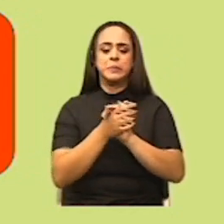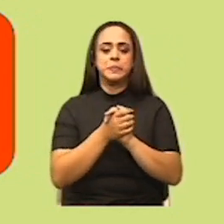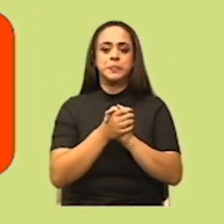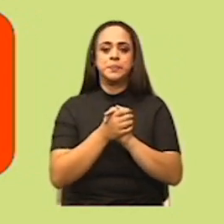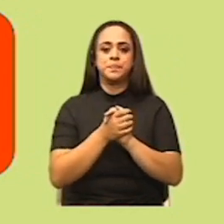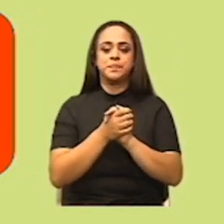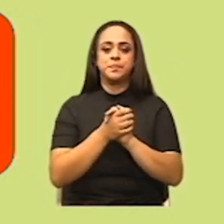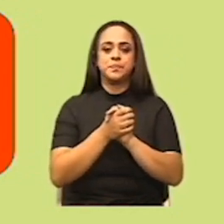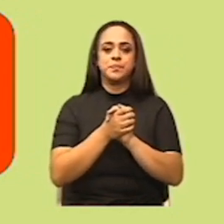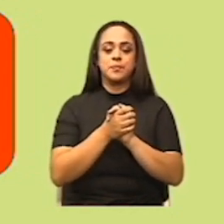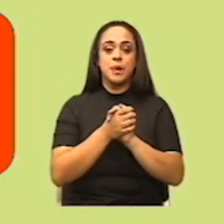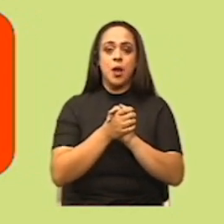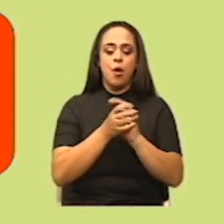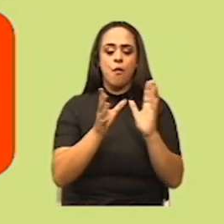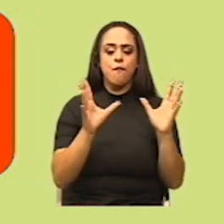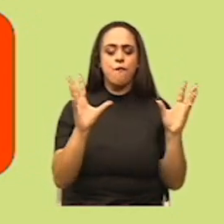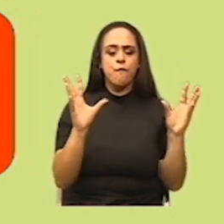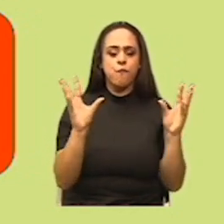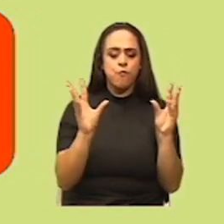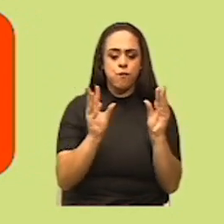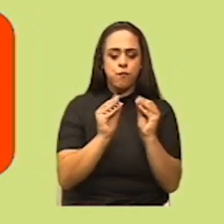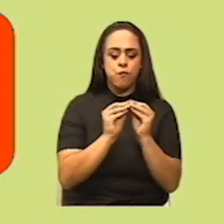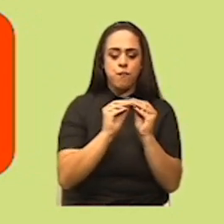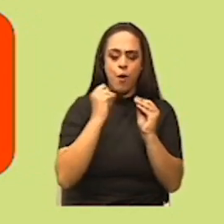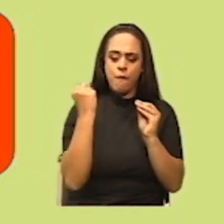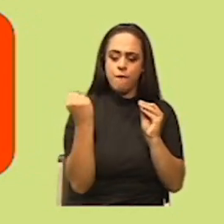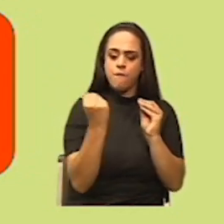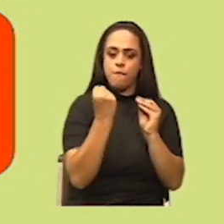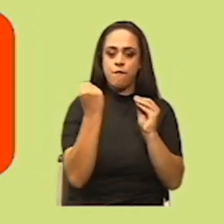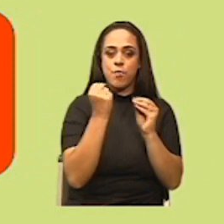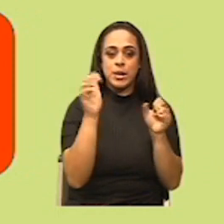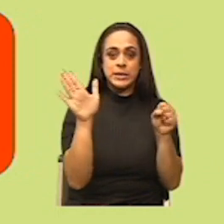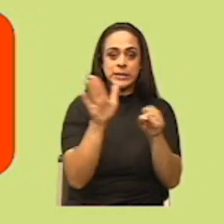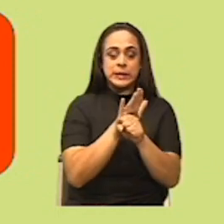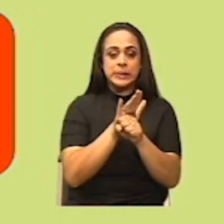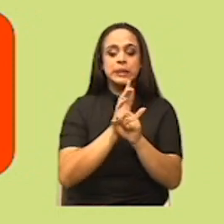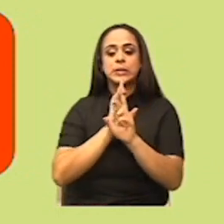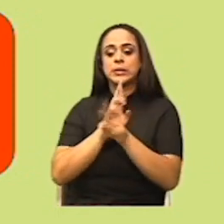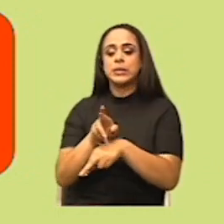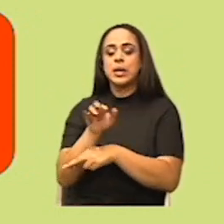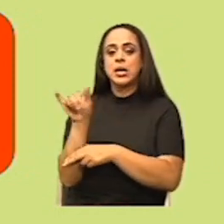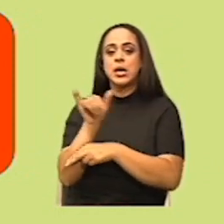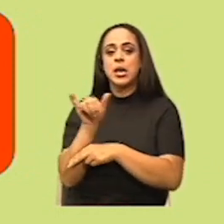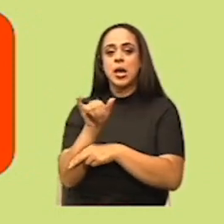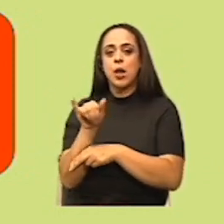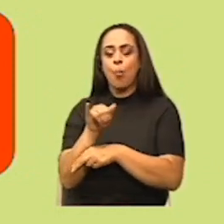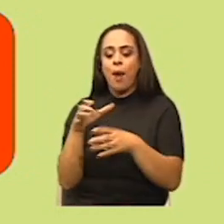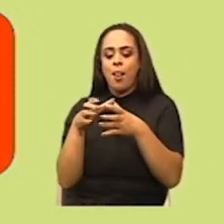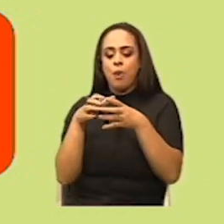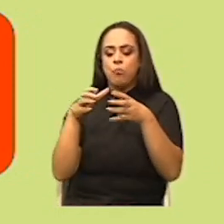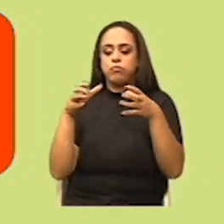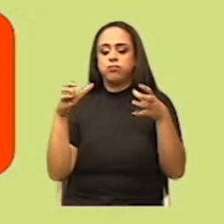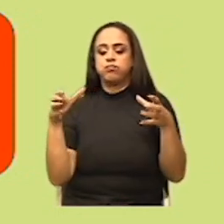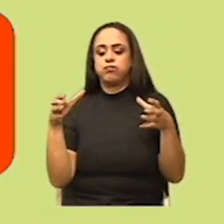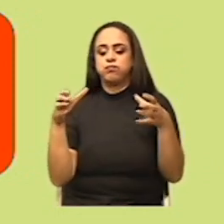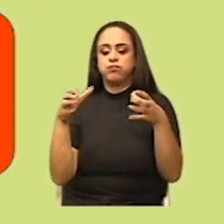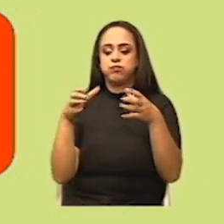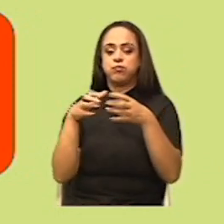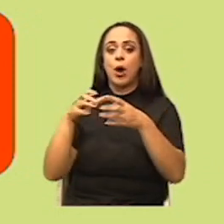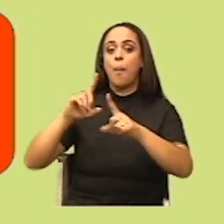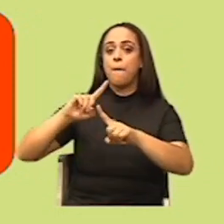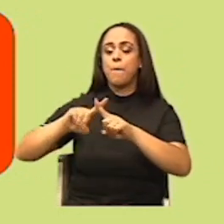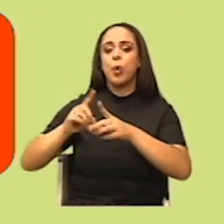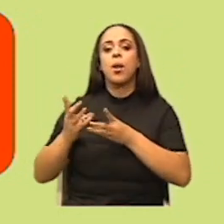sumatoria de fuerzas o la fuerza neta es igual a la masa por la aceleración. Recordando